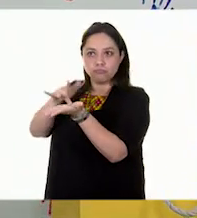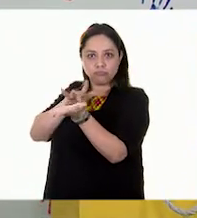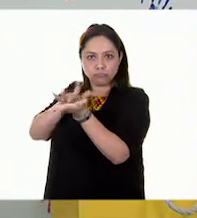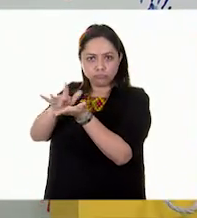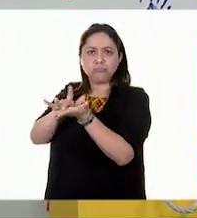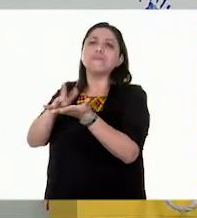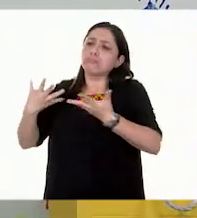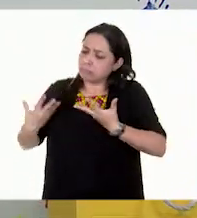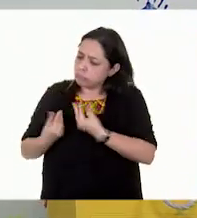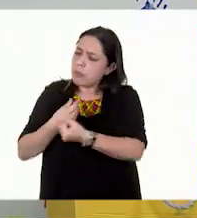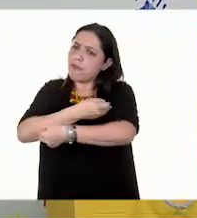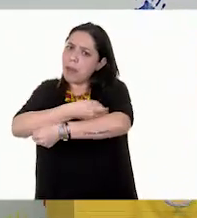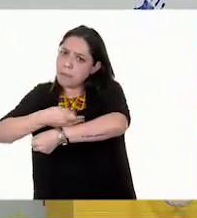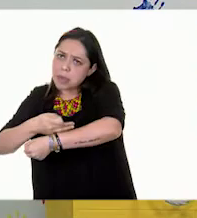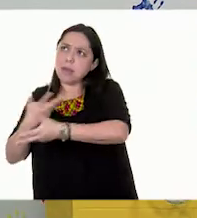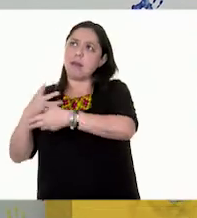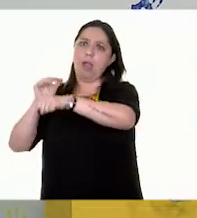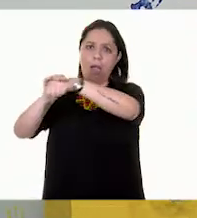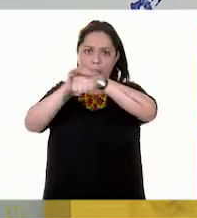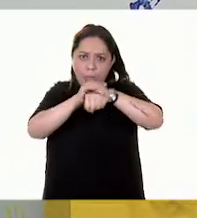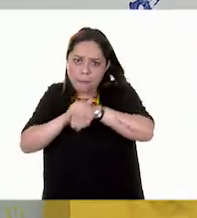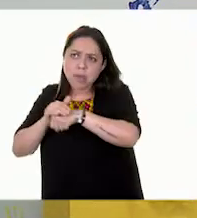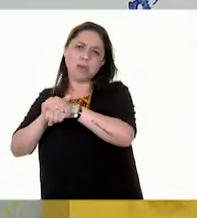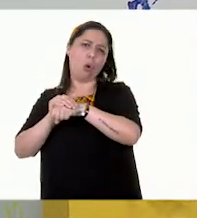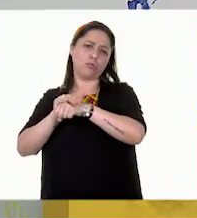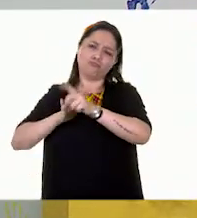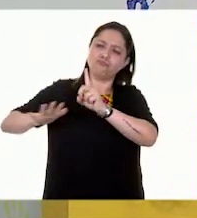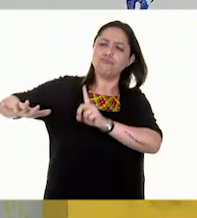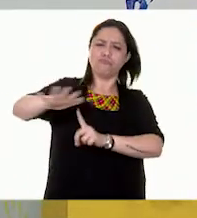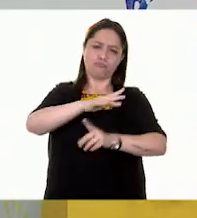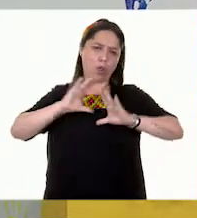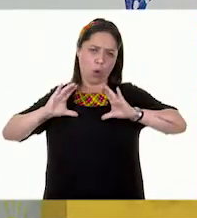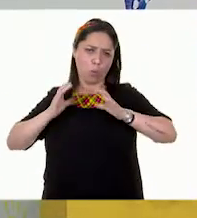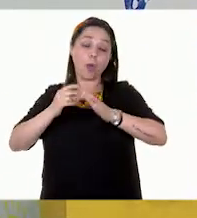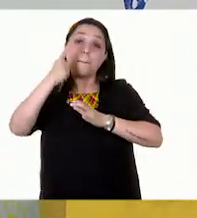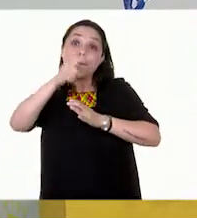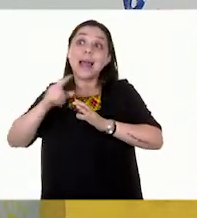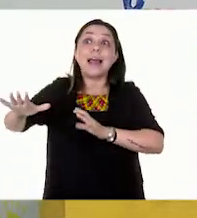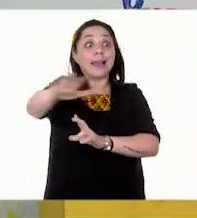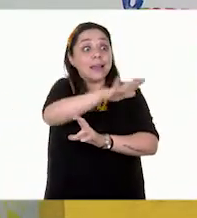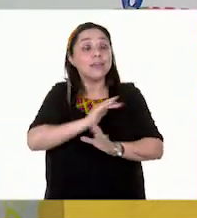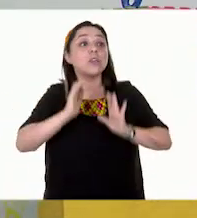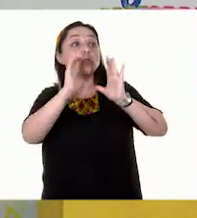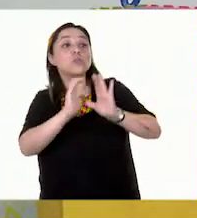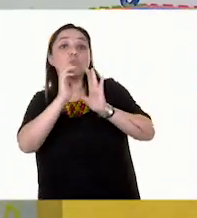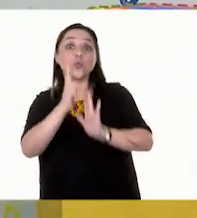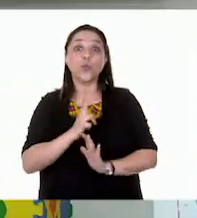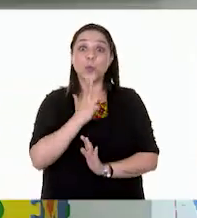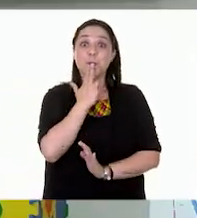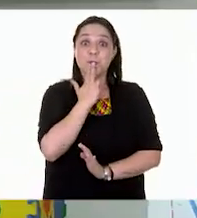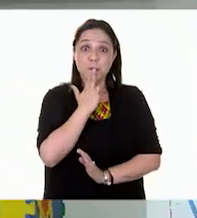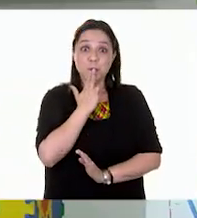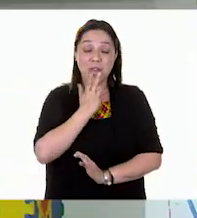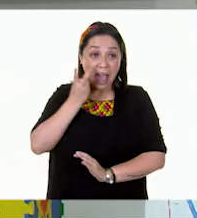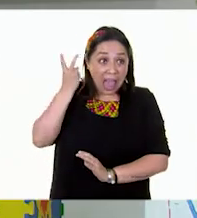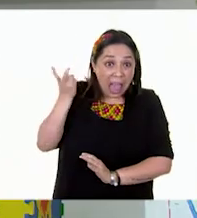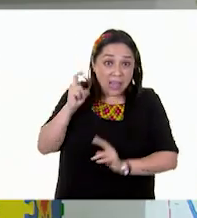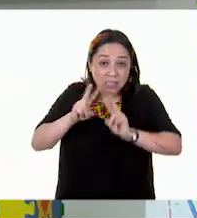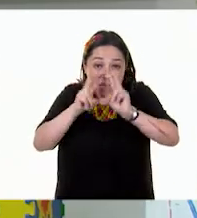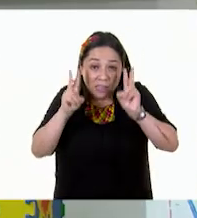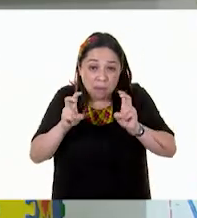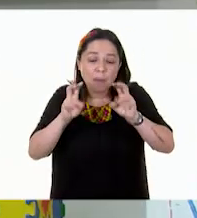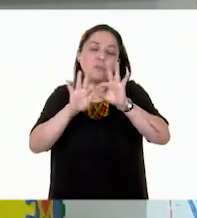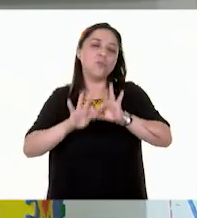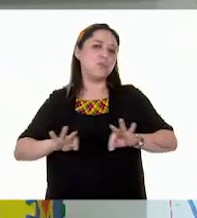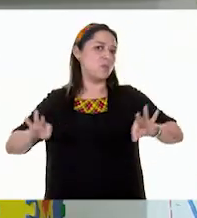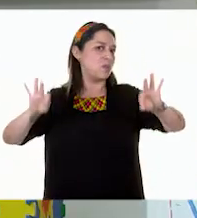familia, amigas y amigos y la comunidad para su cuidado y preservación. Qué importante es este tema y lo